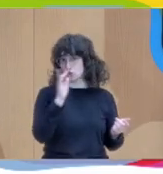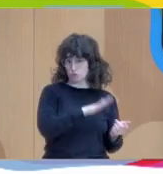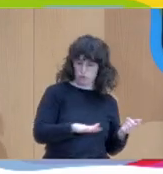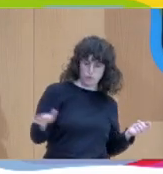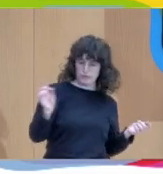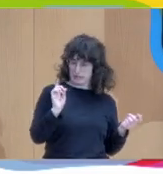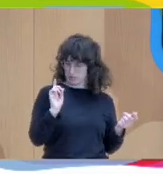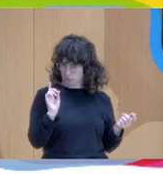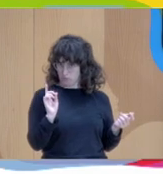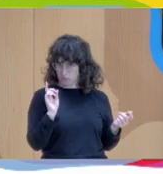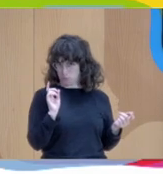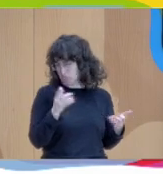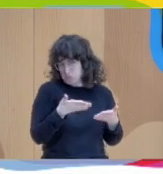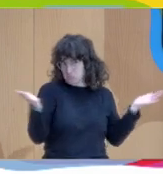otro